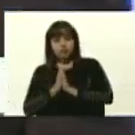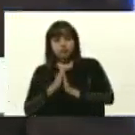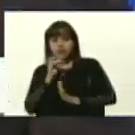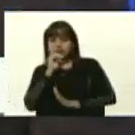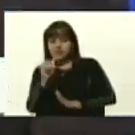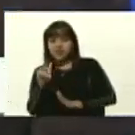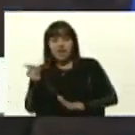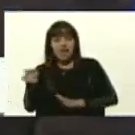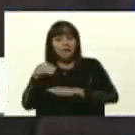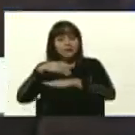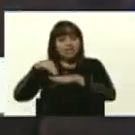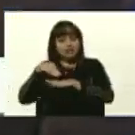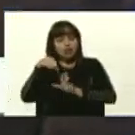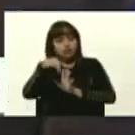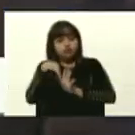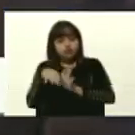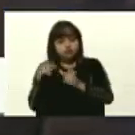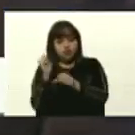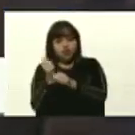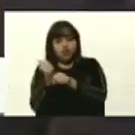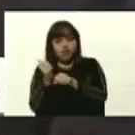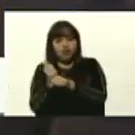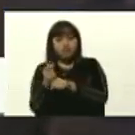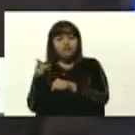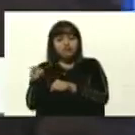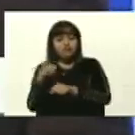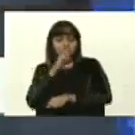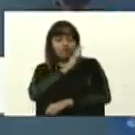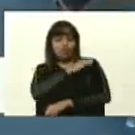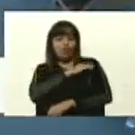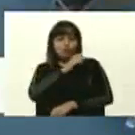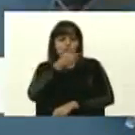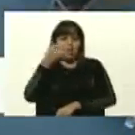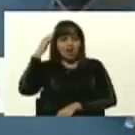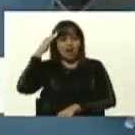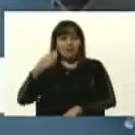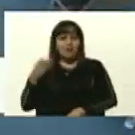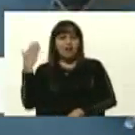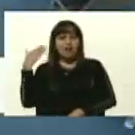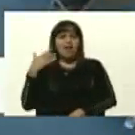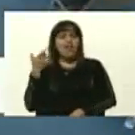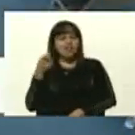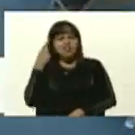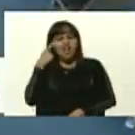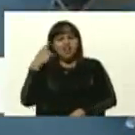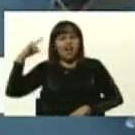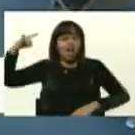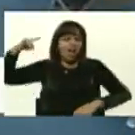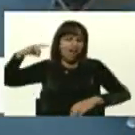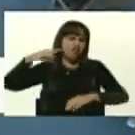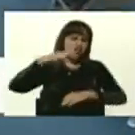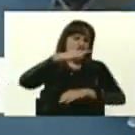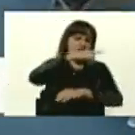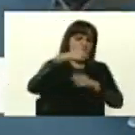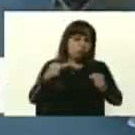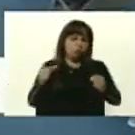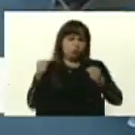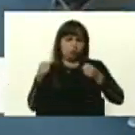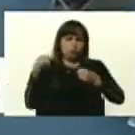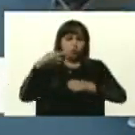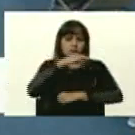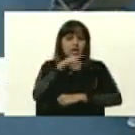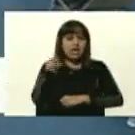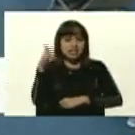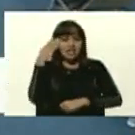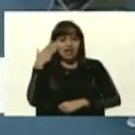Él es el ministro de Agricultura, él es coronel, él maneja aviones F-16, por eso es tan buen